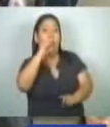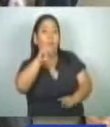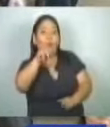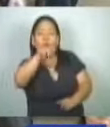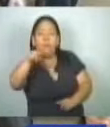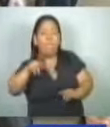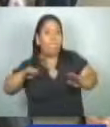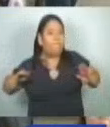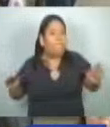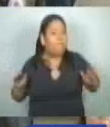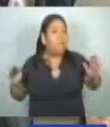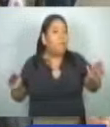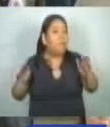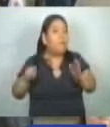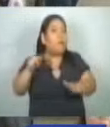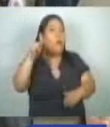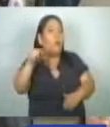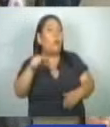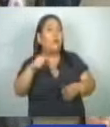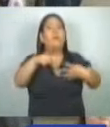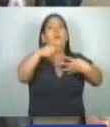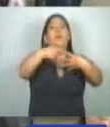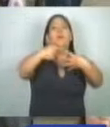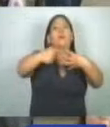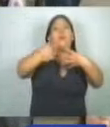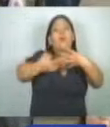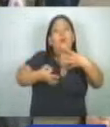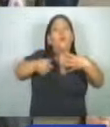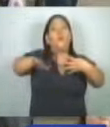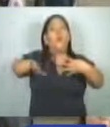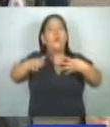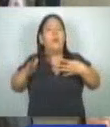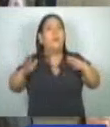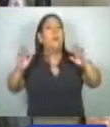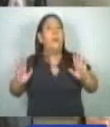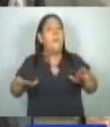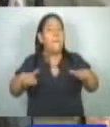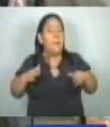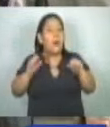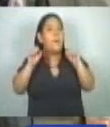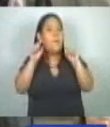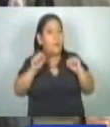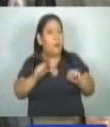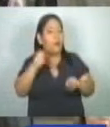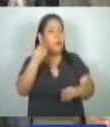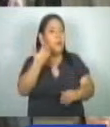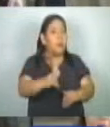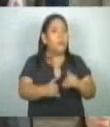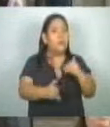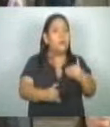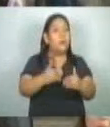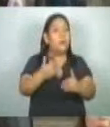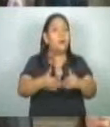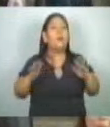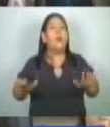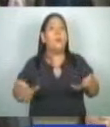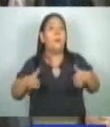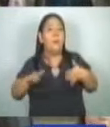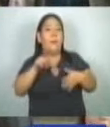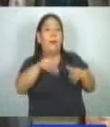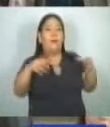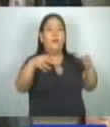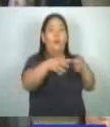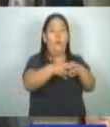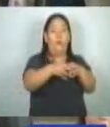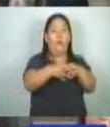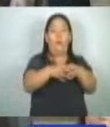debe de hacer uso del marco jurídico y que eso nos permite agotar las instancias ante el pleno administrativo.